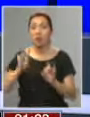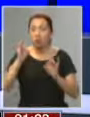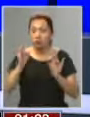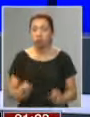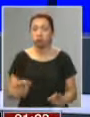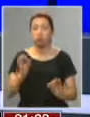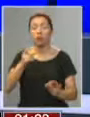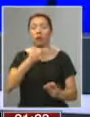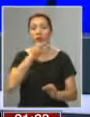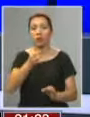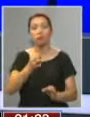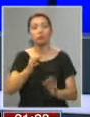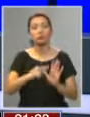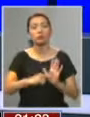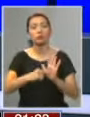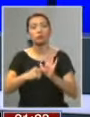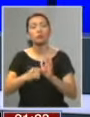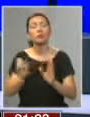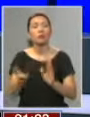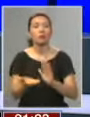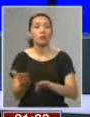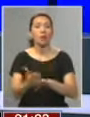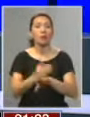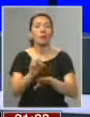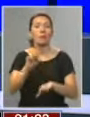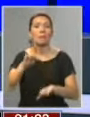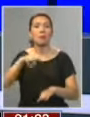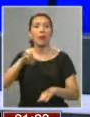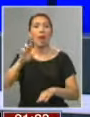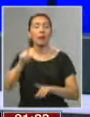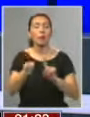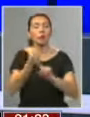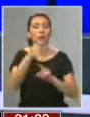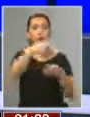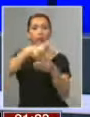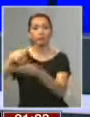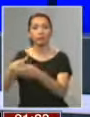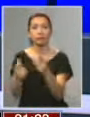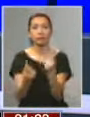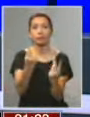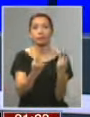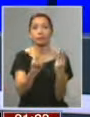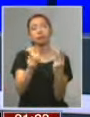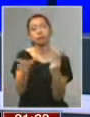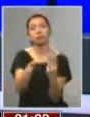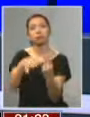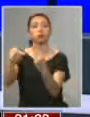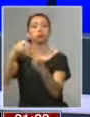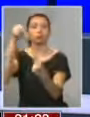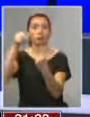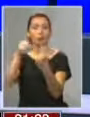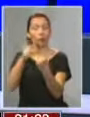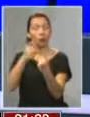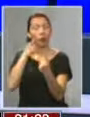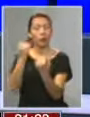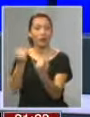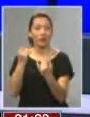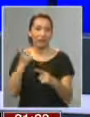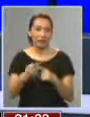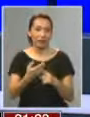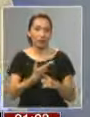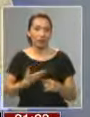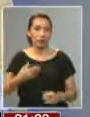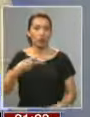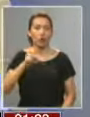es que la figura se va a definir a través de primarias. Vamos a andar más en este tema. Para eso recibimos y saludamos al expresidente de la ADC, Ricardo Hermasábal. Gracias por su tiempo.